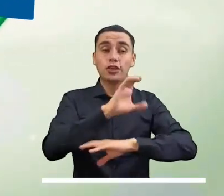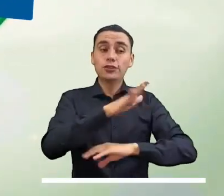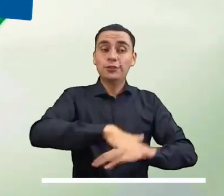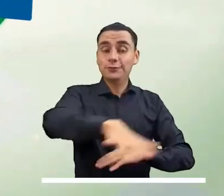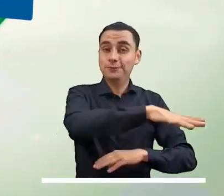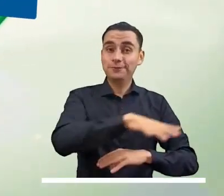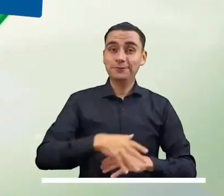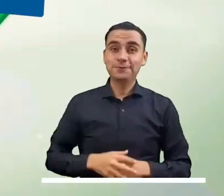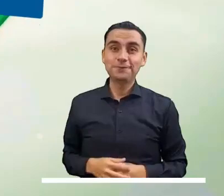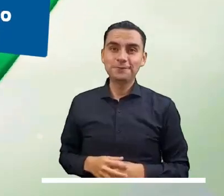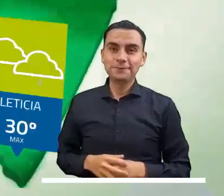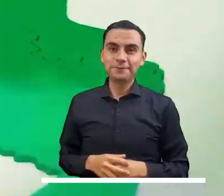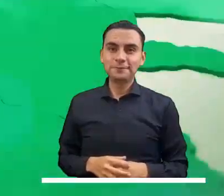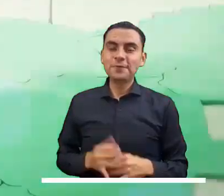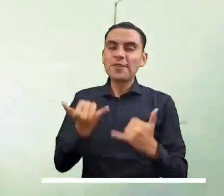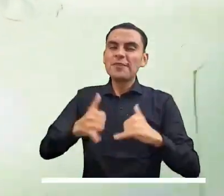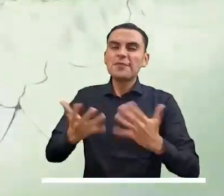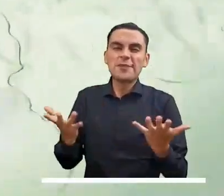Putumayo.